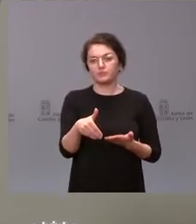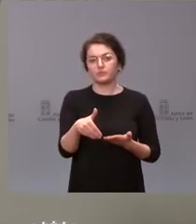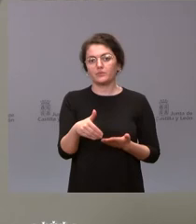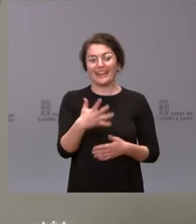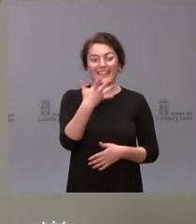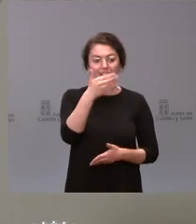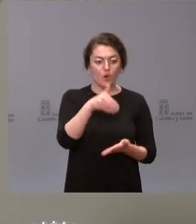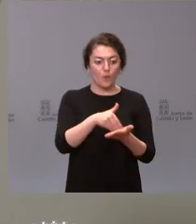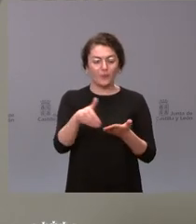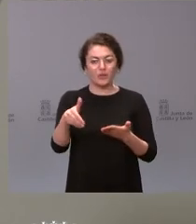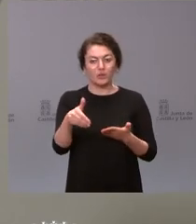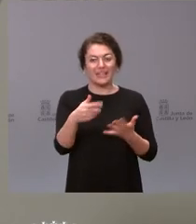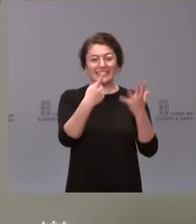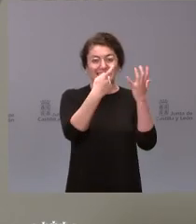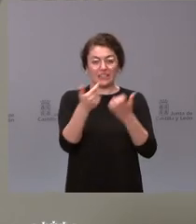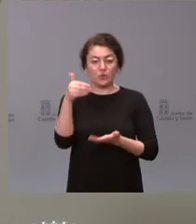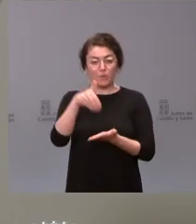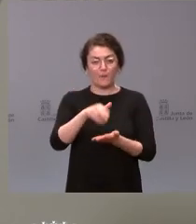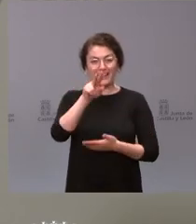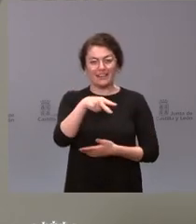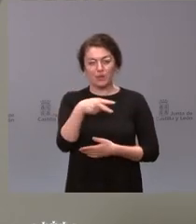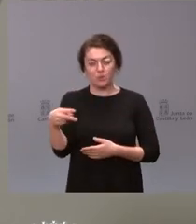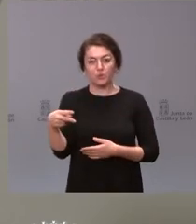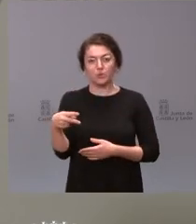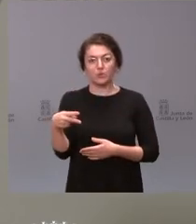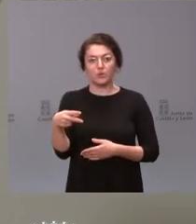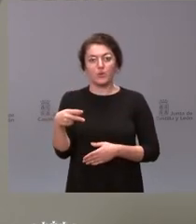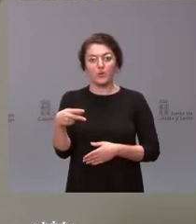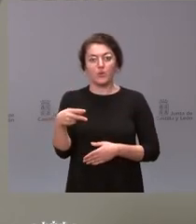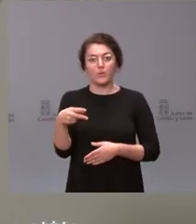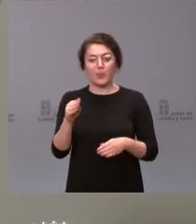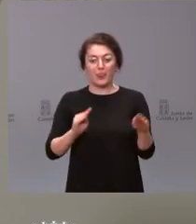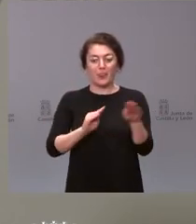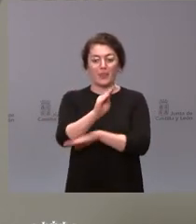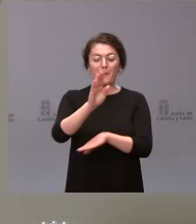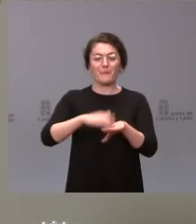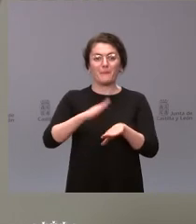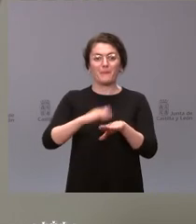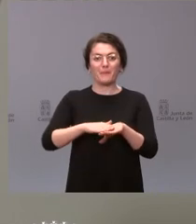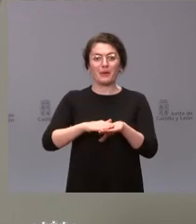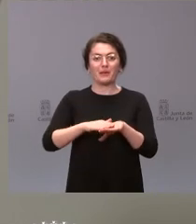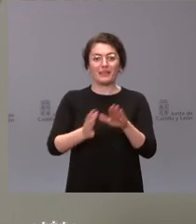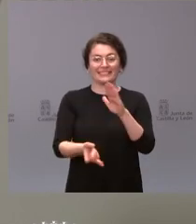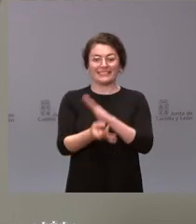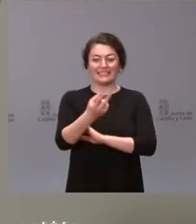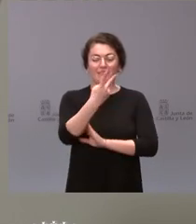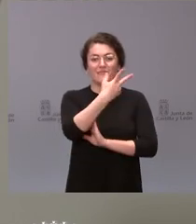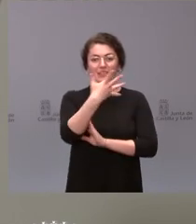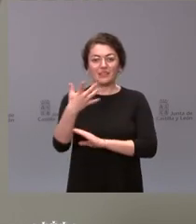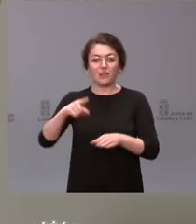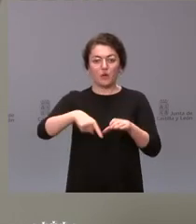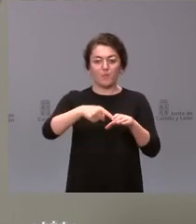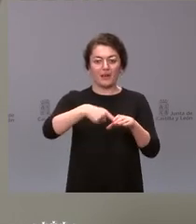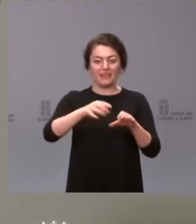5.600.000 euros correcto 5.600.000 euros para la autorización de 25 plazas de hospitalización de larga estancia con lo cual